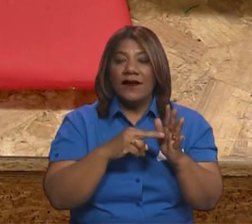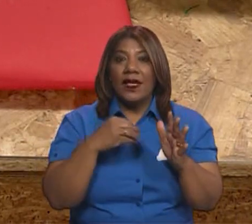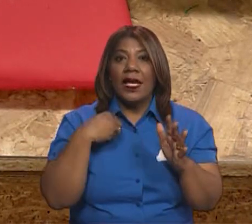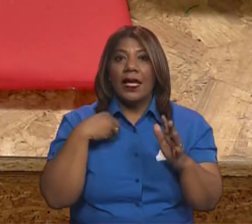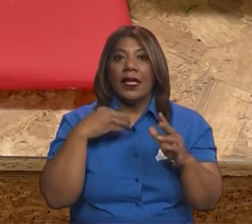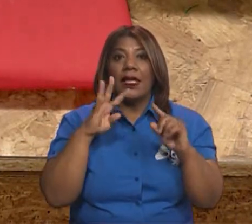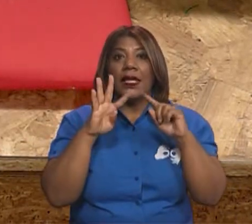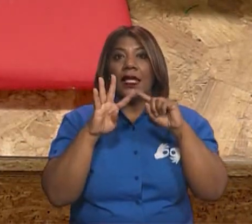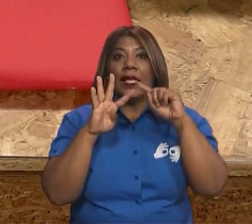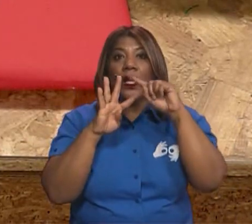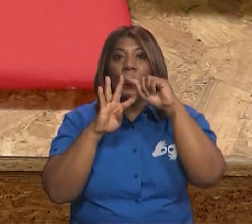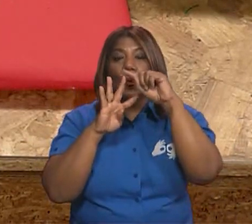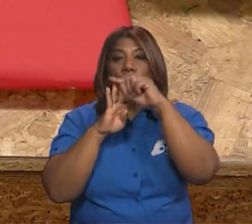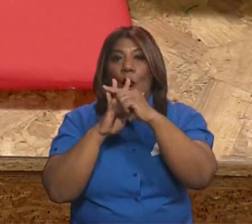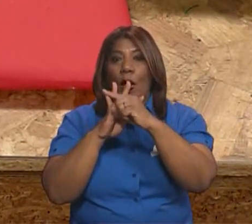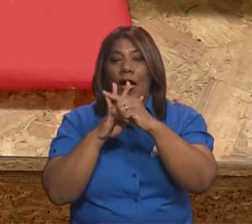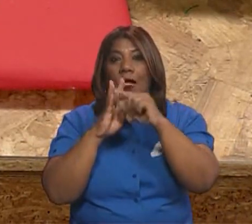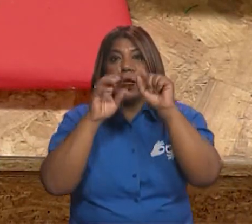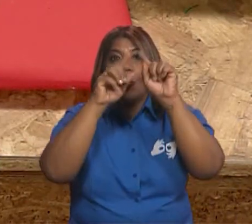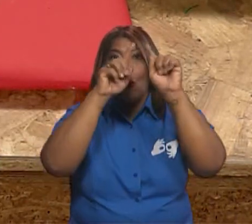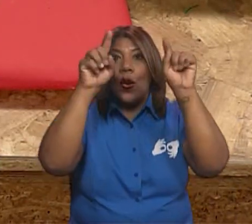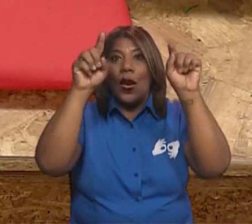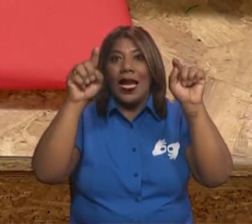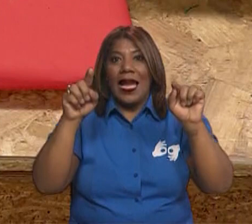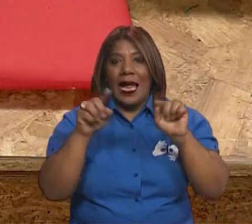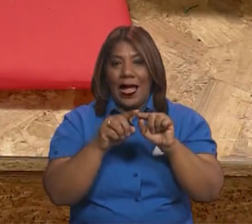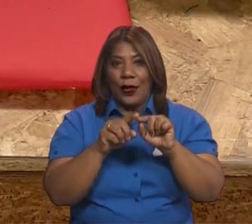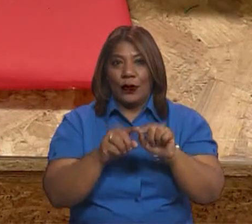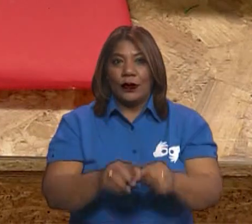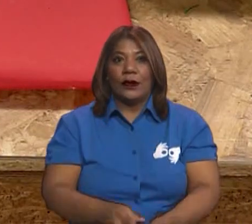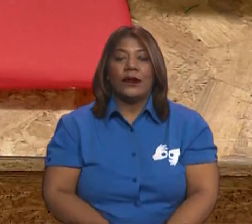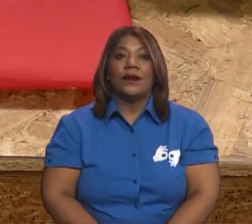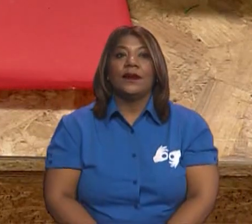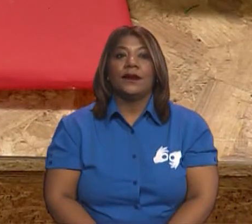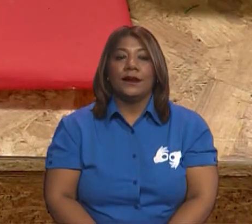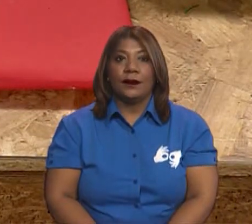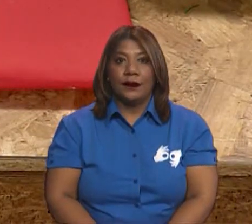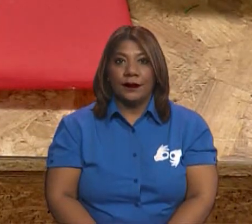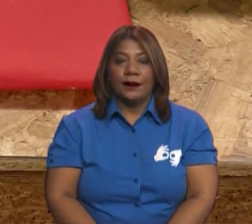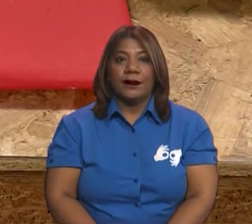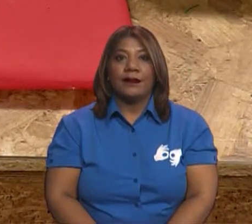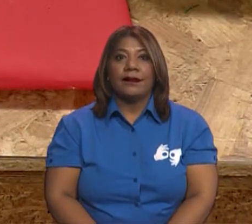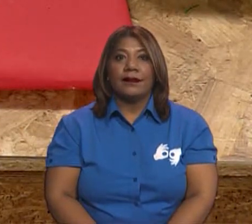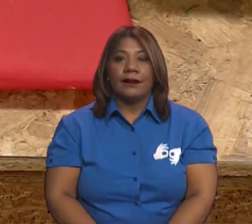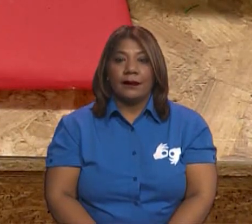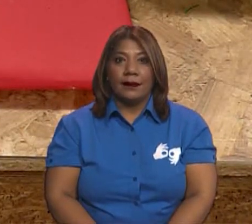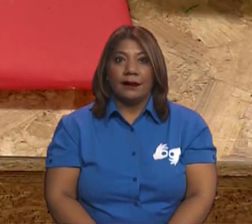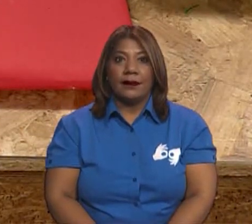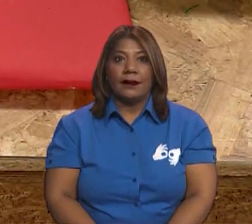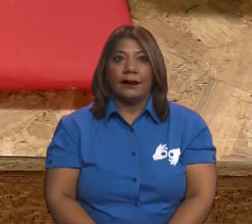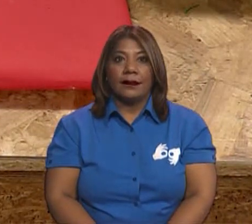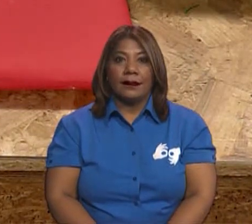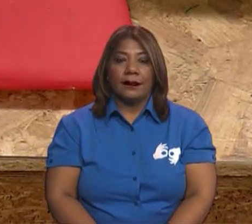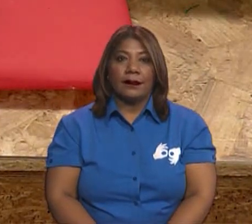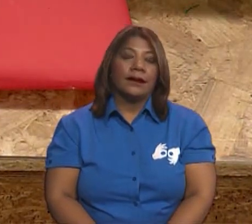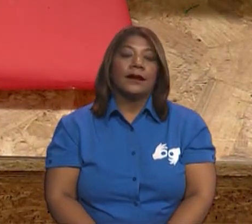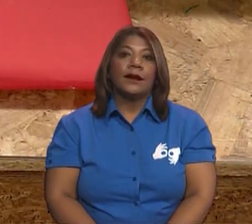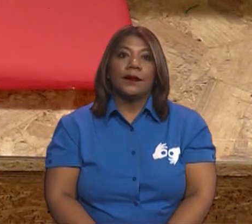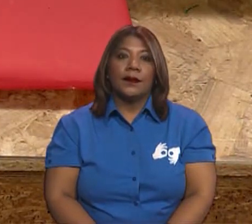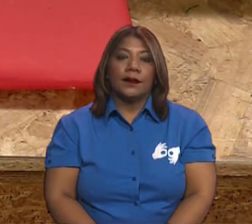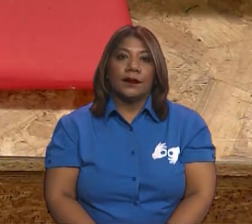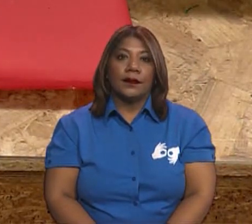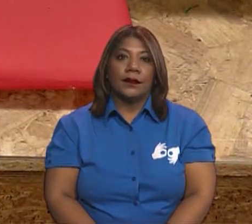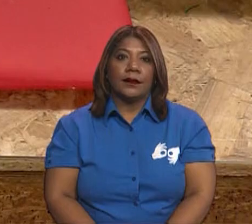vemos. Perfecto. Ahora pasemos a este lado de la mesa para que observemos cómo podemos